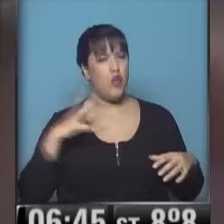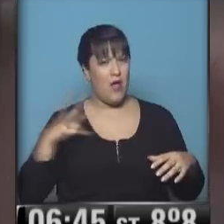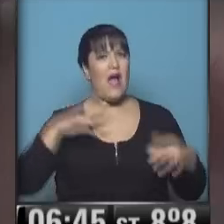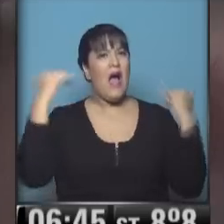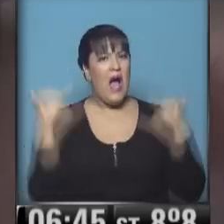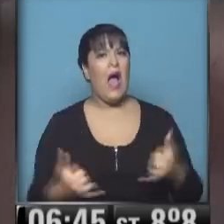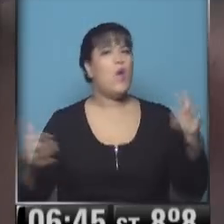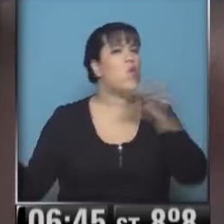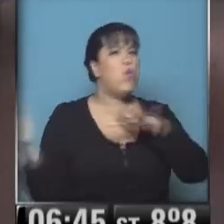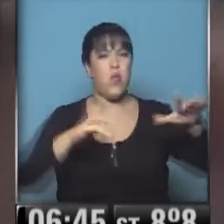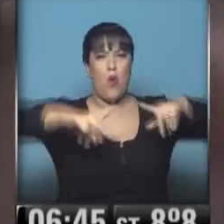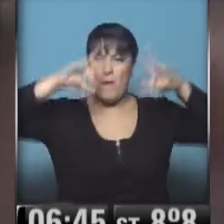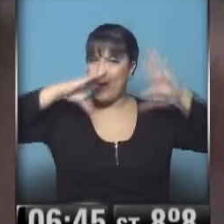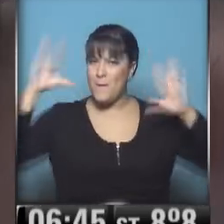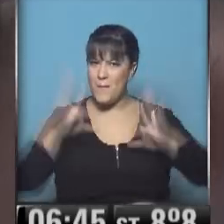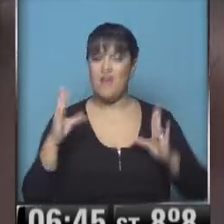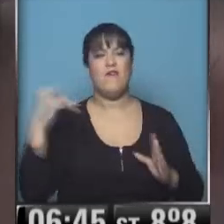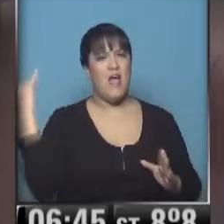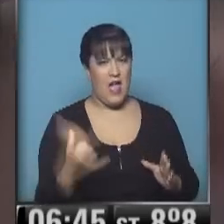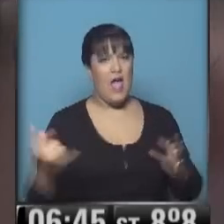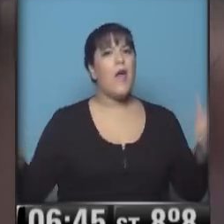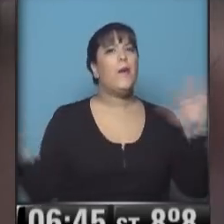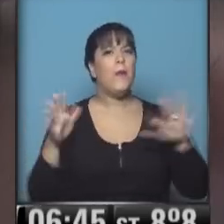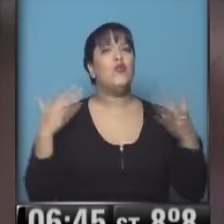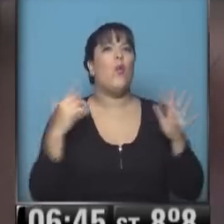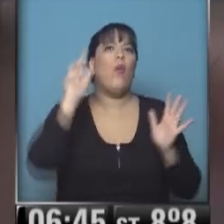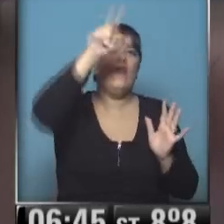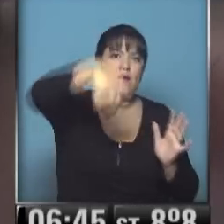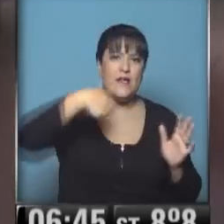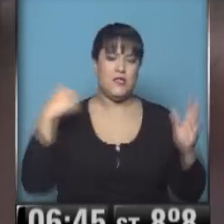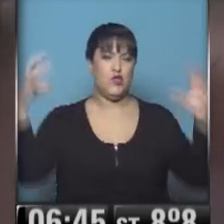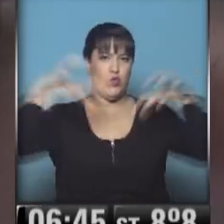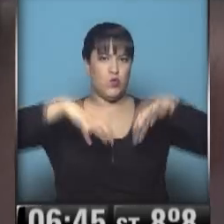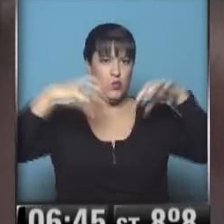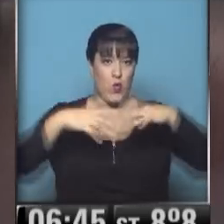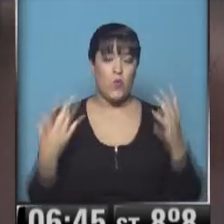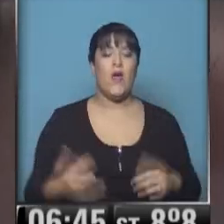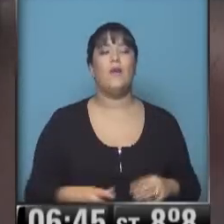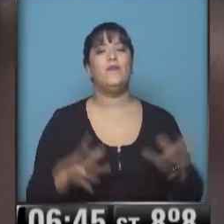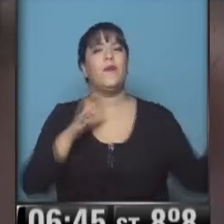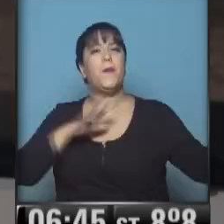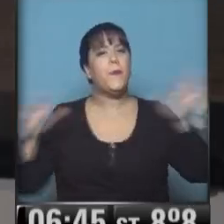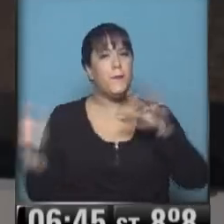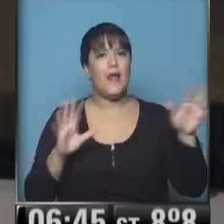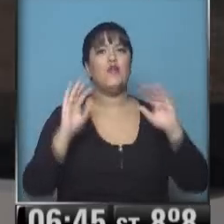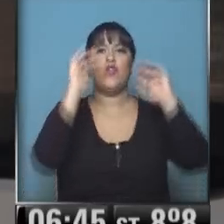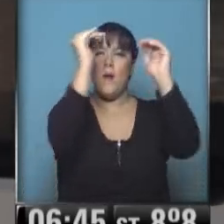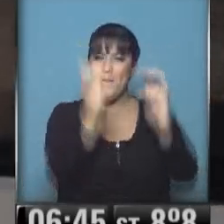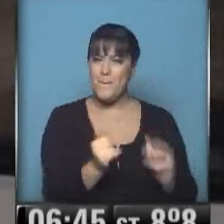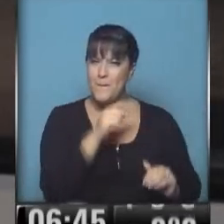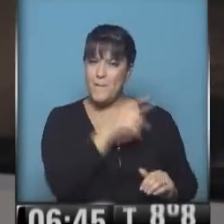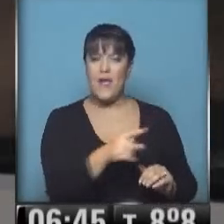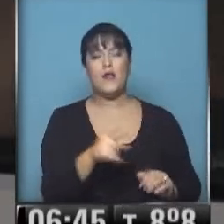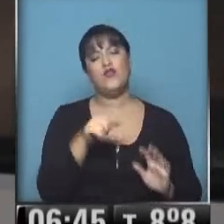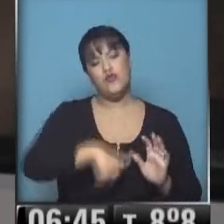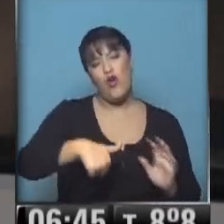los 100 kilómetros por hora en la zona cordillerana del noroeste de nuestro país. Las condiciones de viento empiezan a disminuir a última